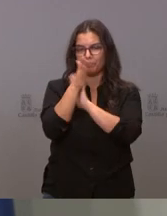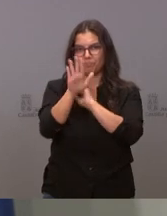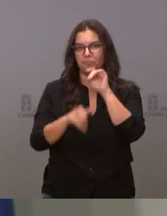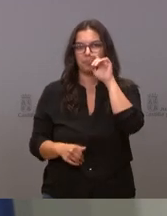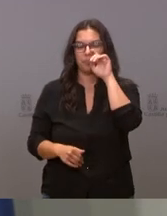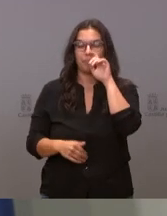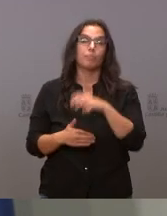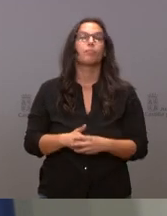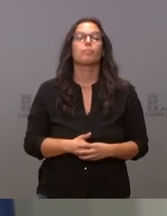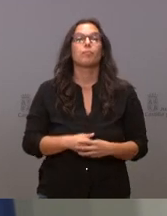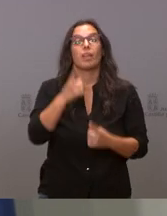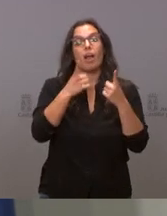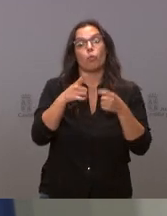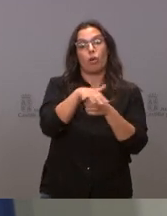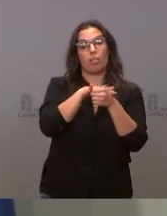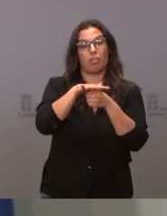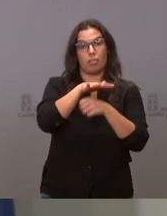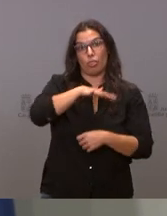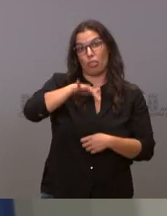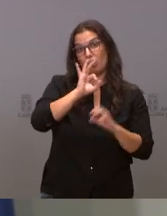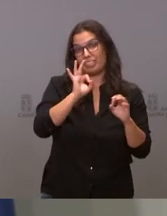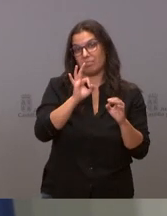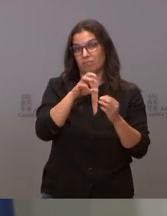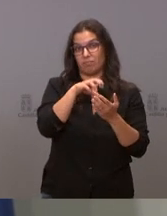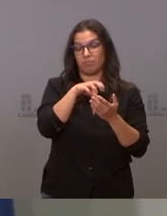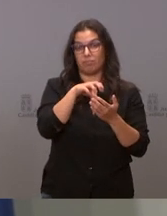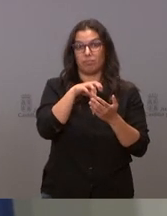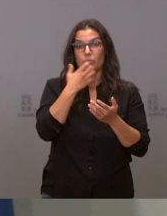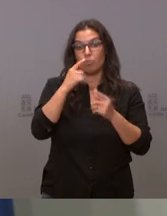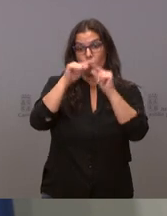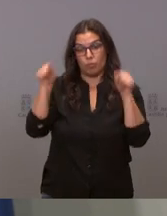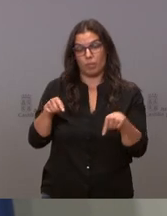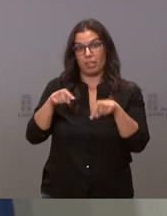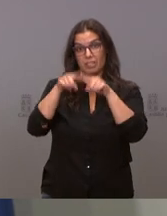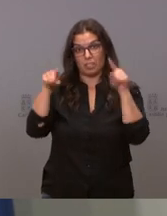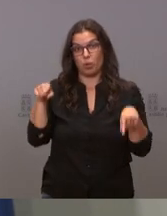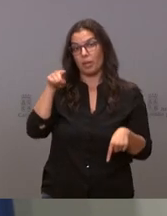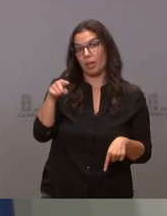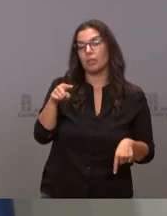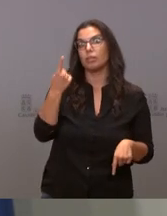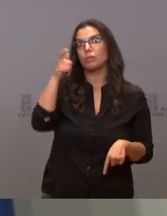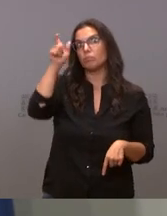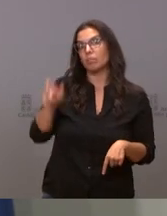de algunas de las demarcaciones que están en cuestión en el asunto en Segovia hay un facultativo